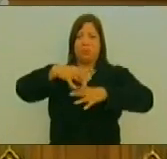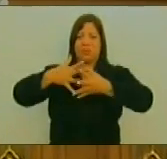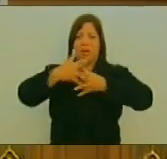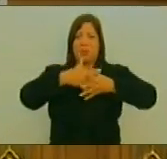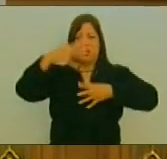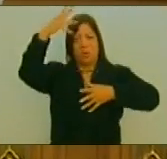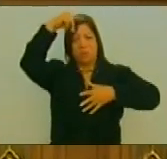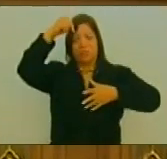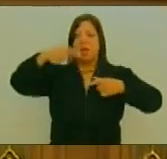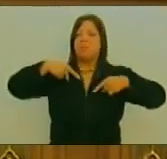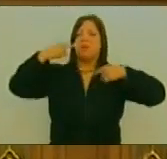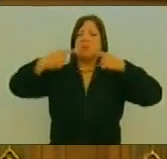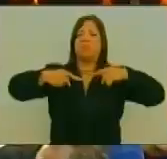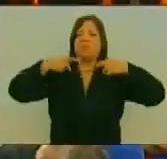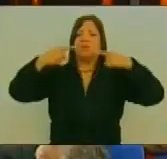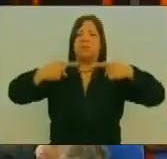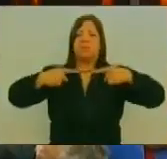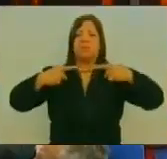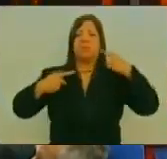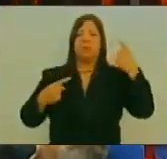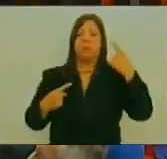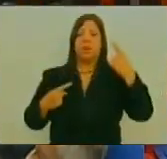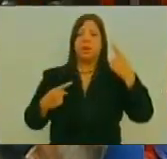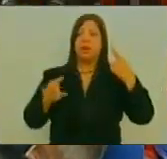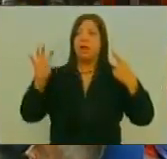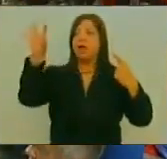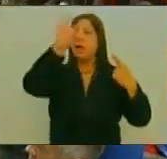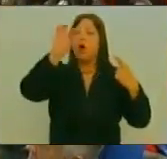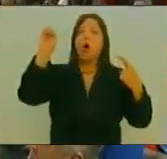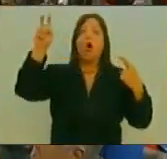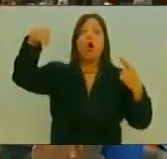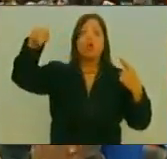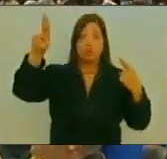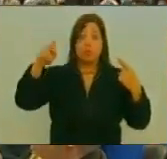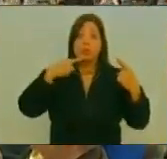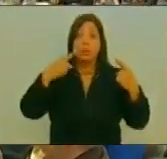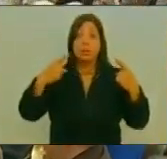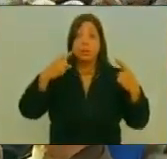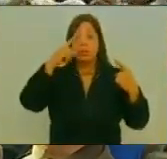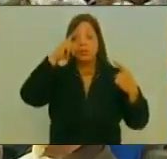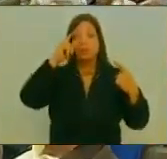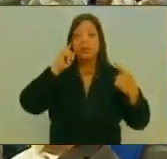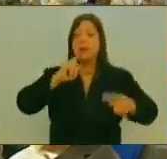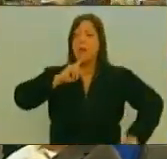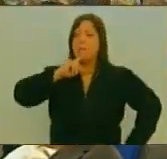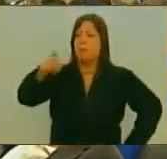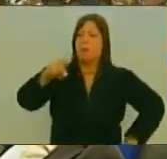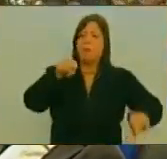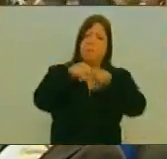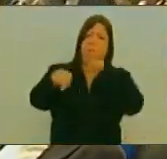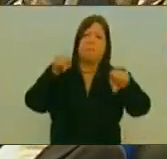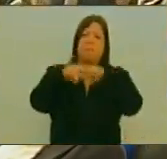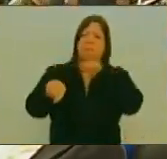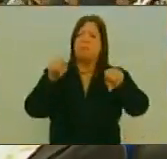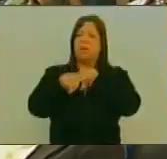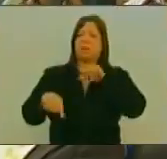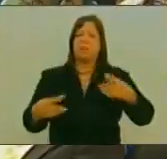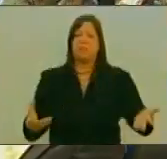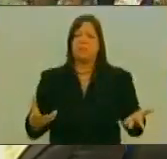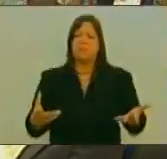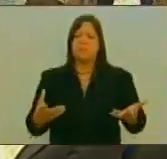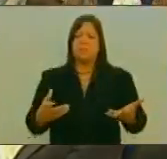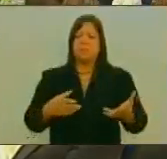Bueno La primera Víctima Fue las propias Naciones Unidas Le lanzó Una crítica Directa De que estaba Cargada De